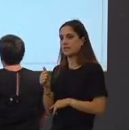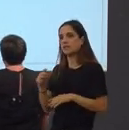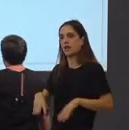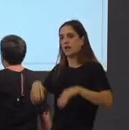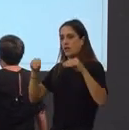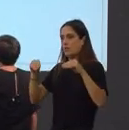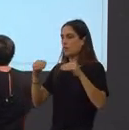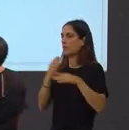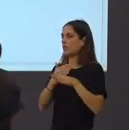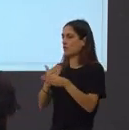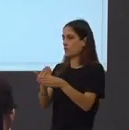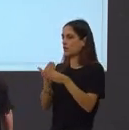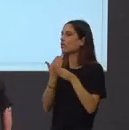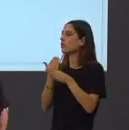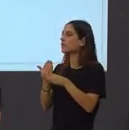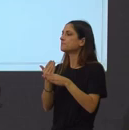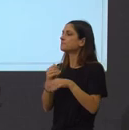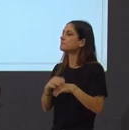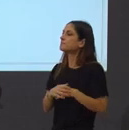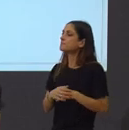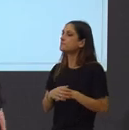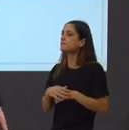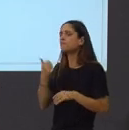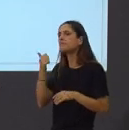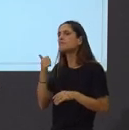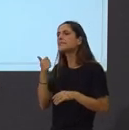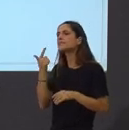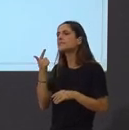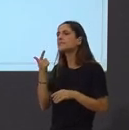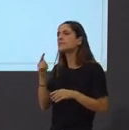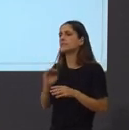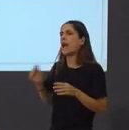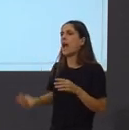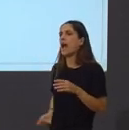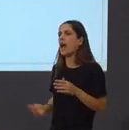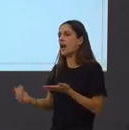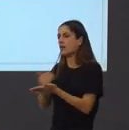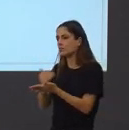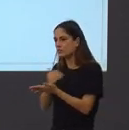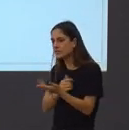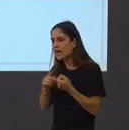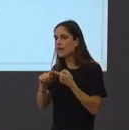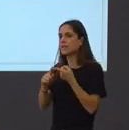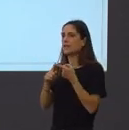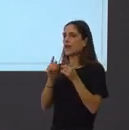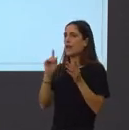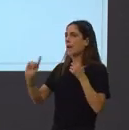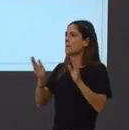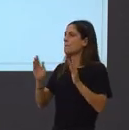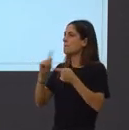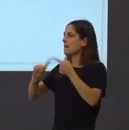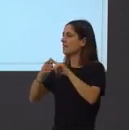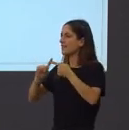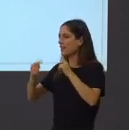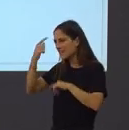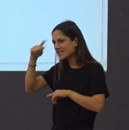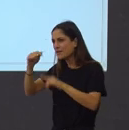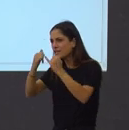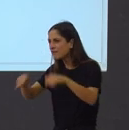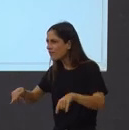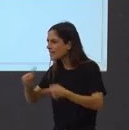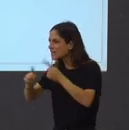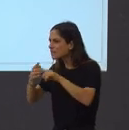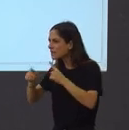cantos estereótipos aparecen o da abundancia o do medievalismo, sabéis todas esas feiras medievais que celebramos